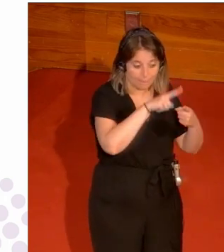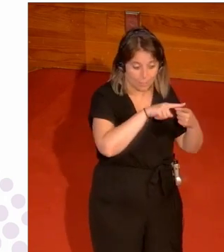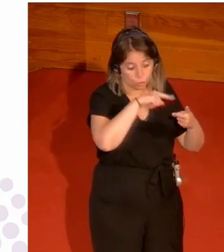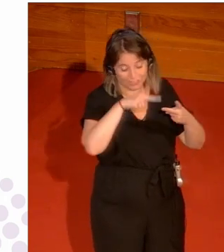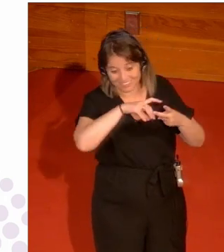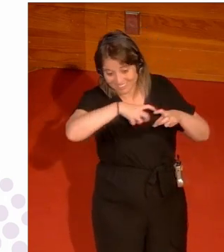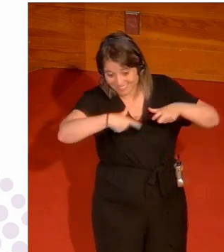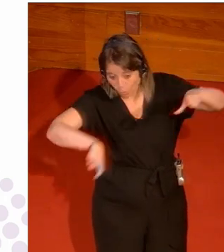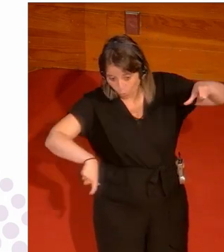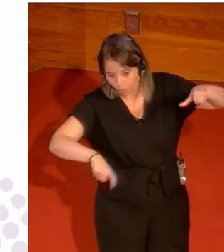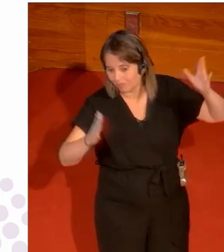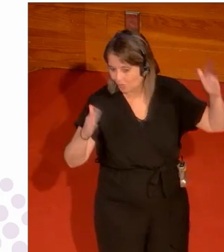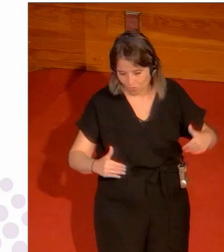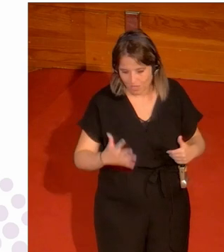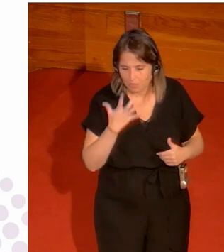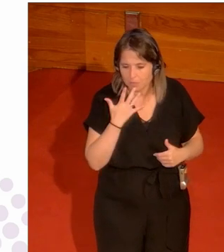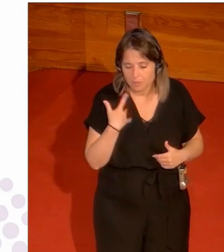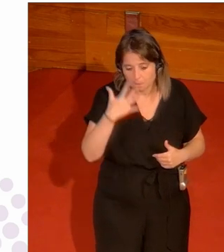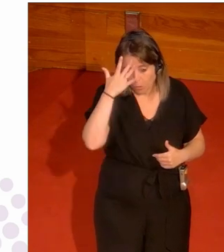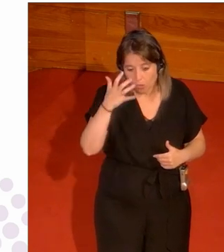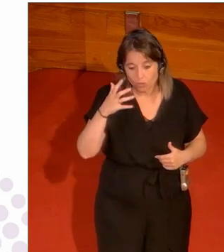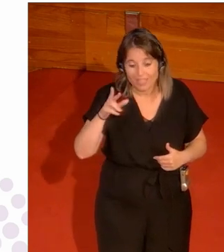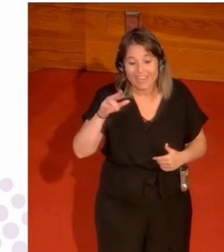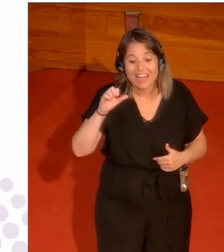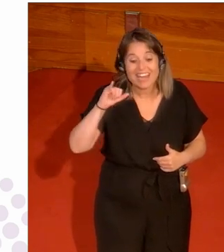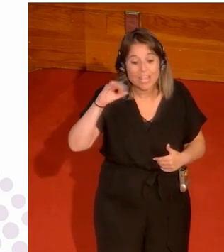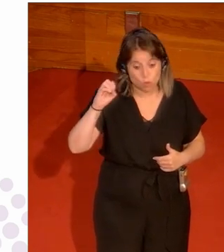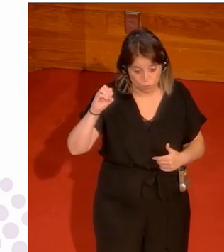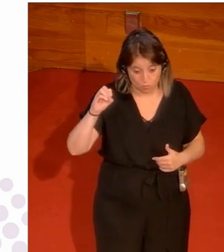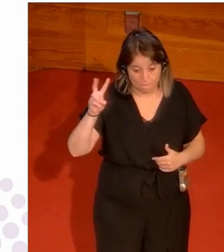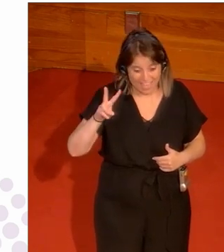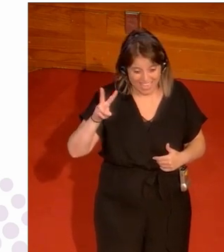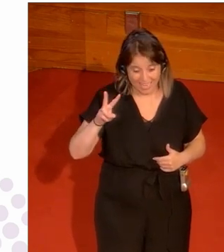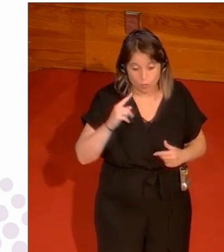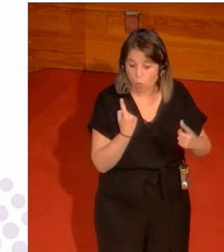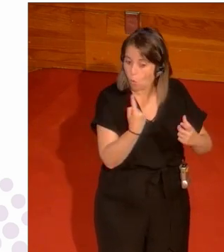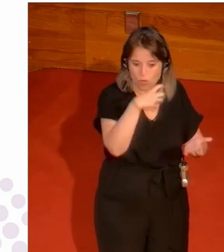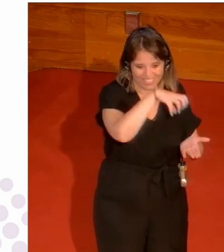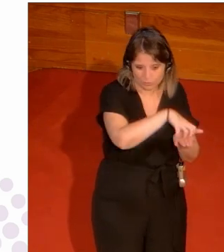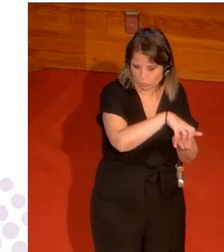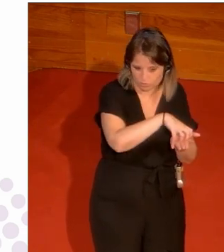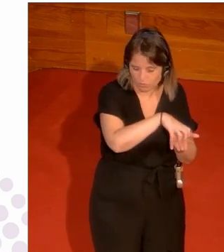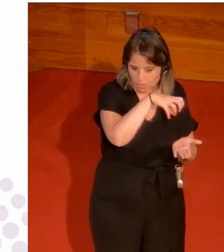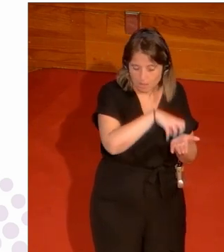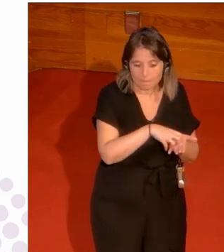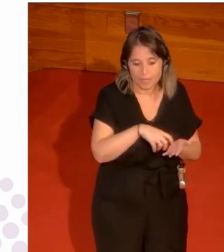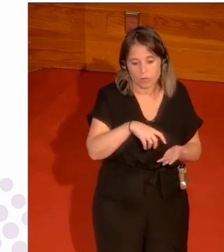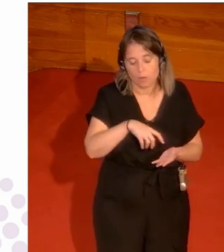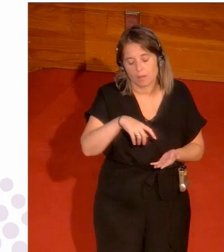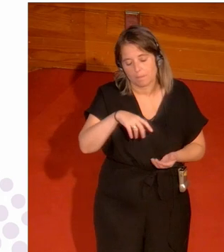estadio más pequeño por ejemplo no estoy acordando el Rayo Vallecano tiene uno entonces pero por ejemplo el Madrid el Athletic Club